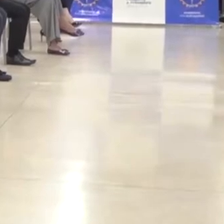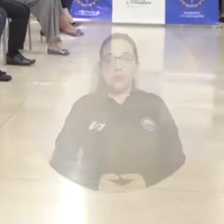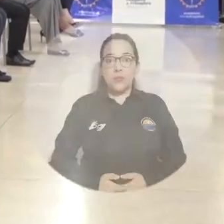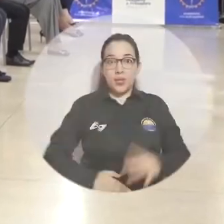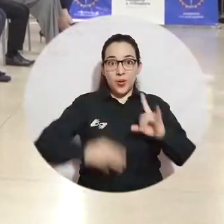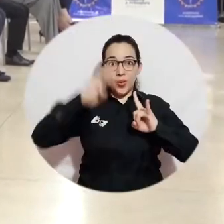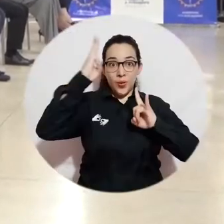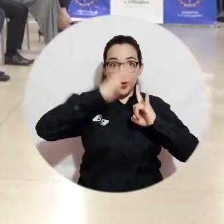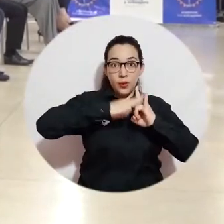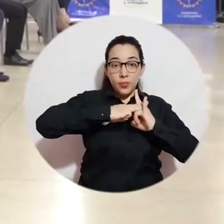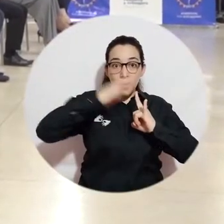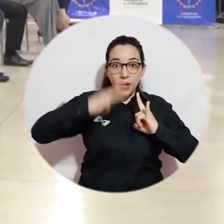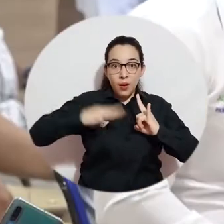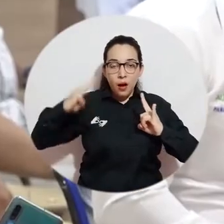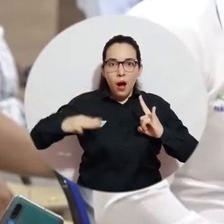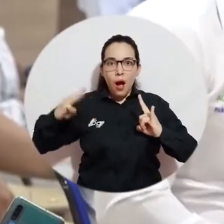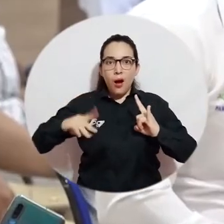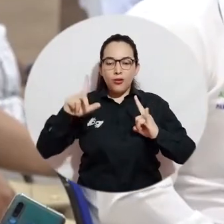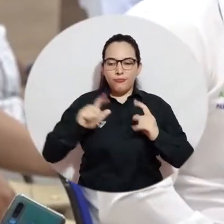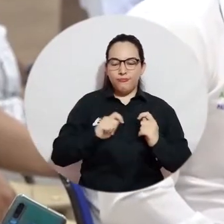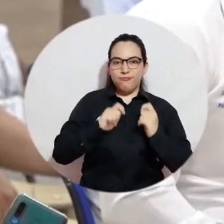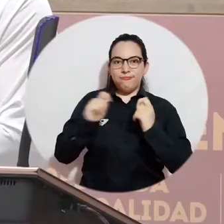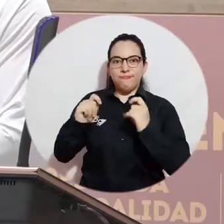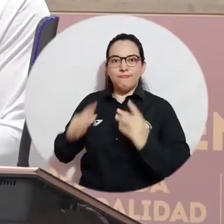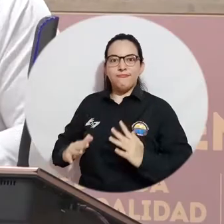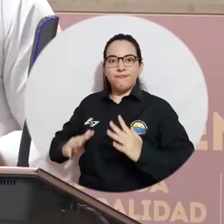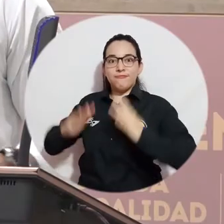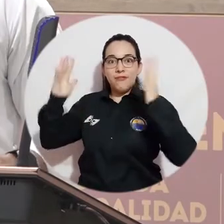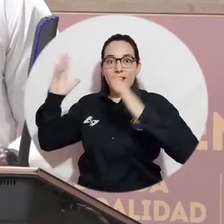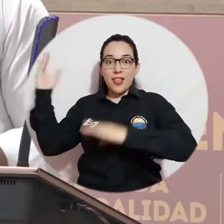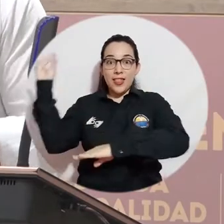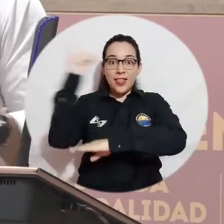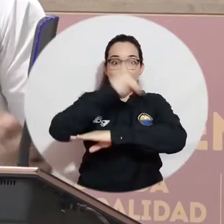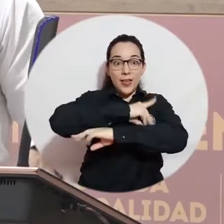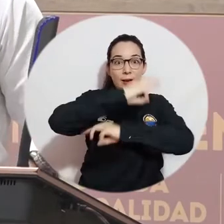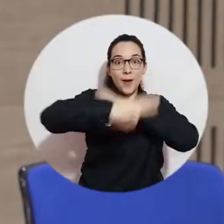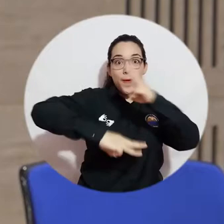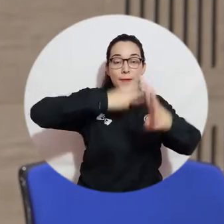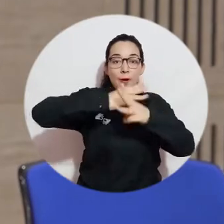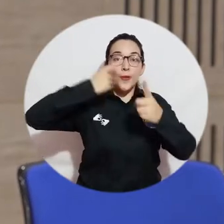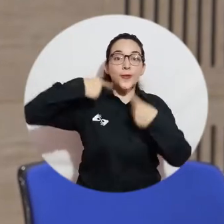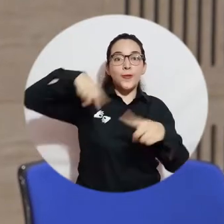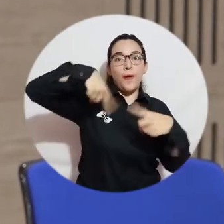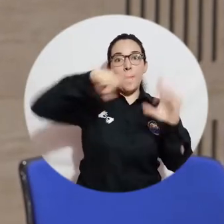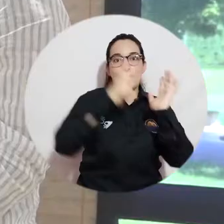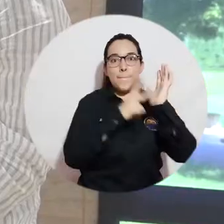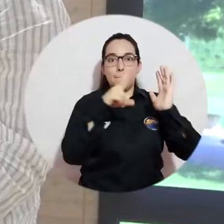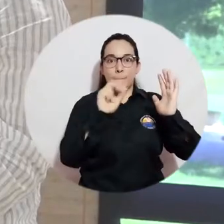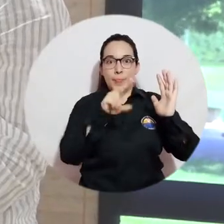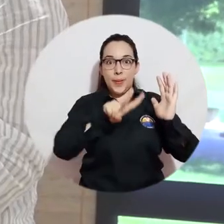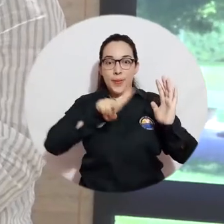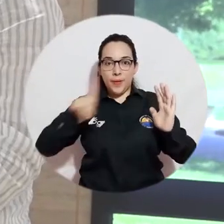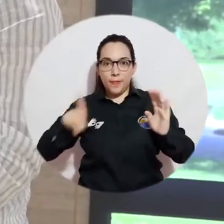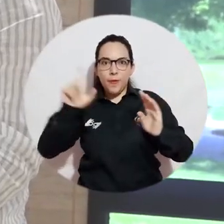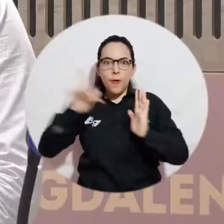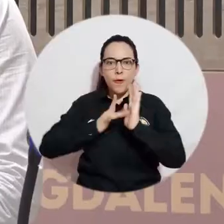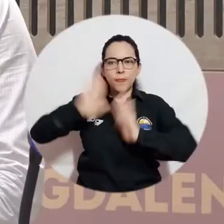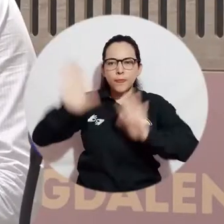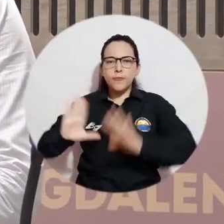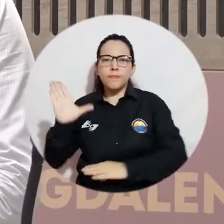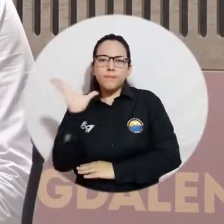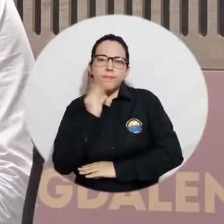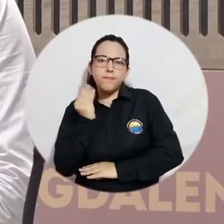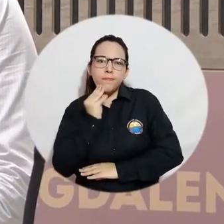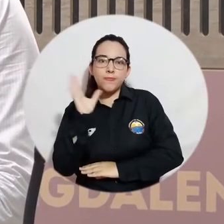La Universidad del Magdalena fue anfitriona de la celebración del Día Mundial del Turismo 2021, un evento con la participación de